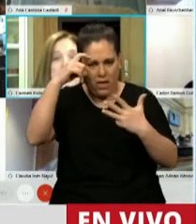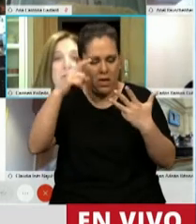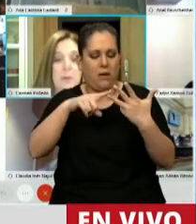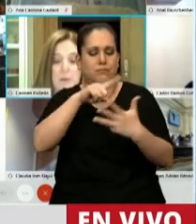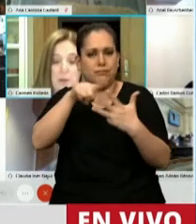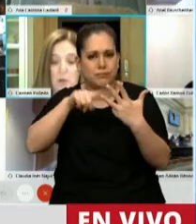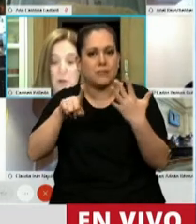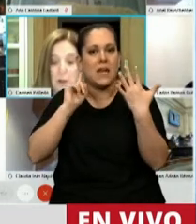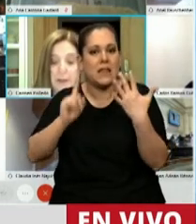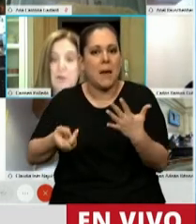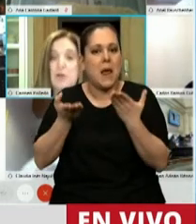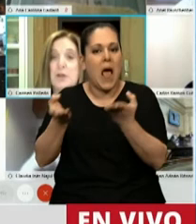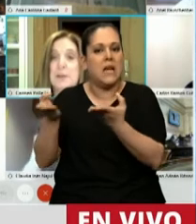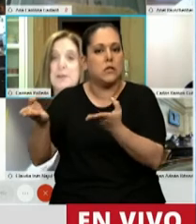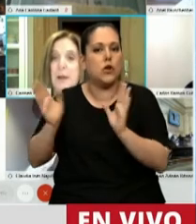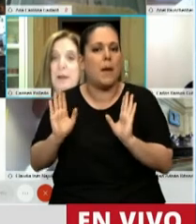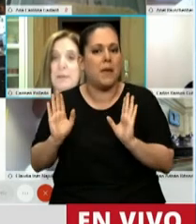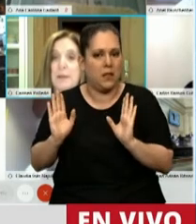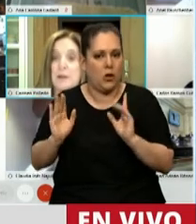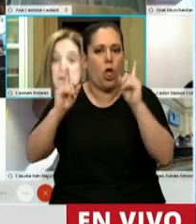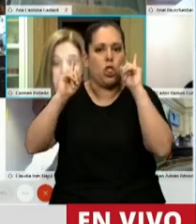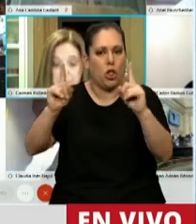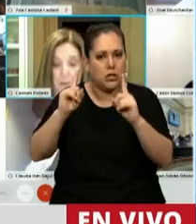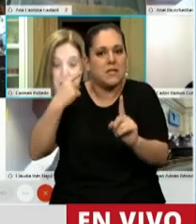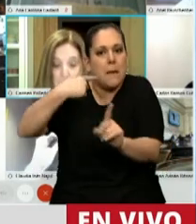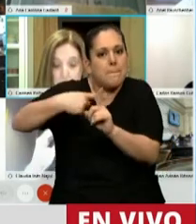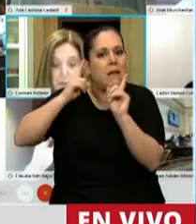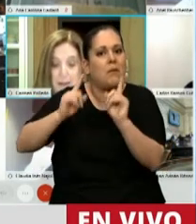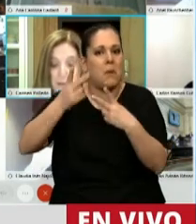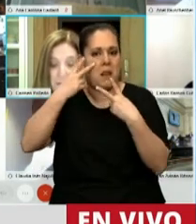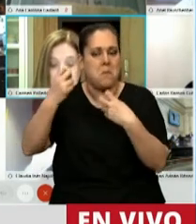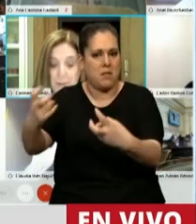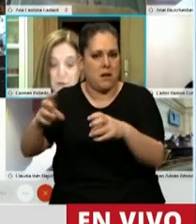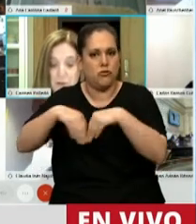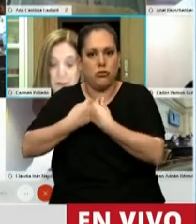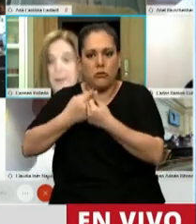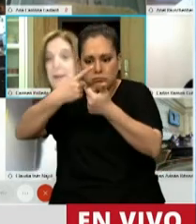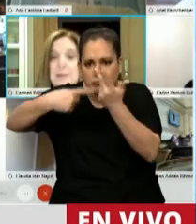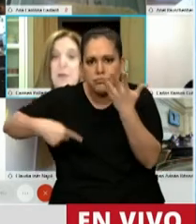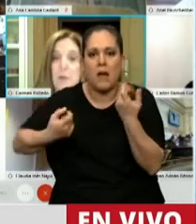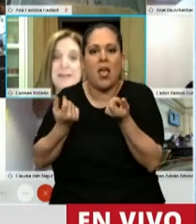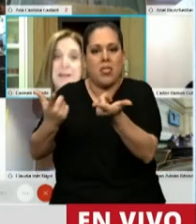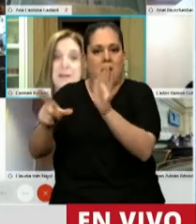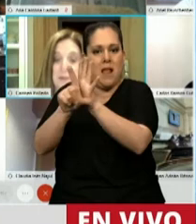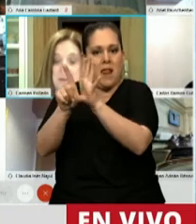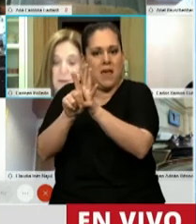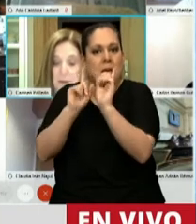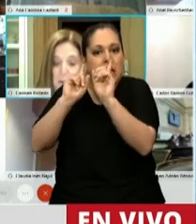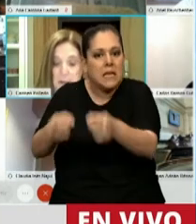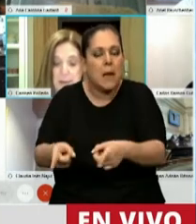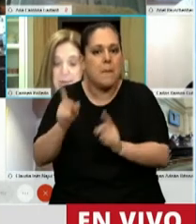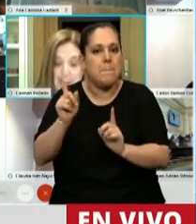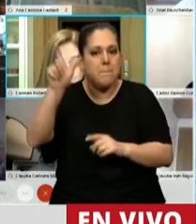actividades de asesoramiento, docencia e investigación. Pero esta ley viene también a otorgarles garantías a los pacientes